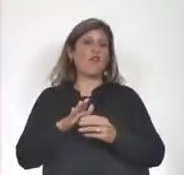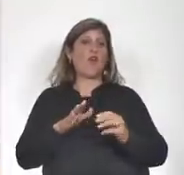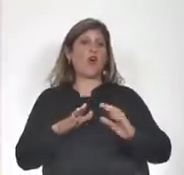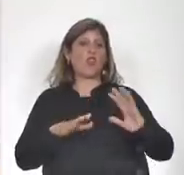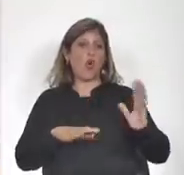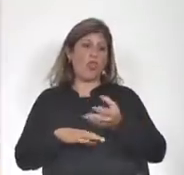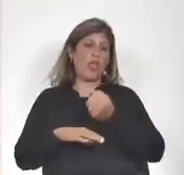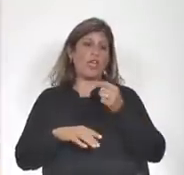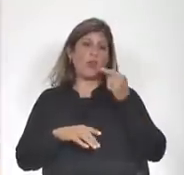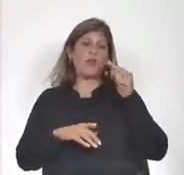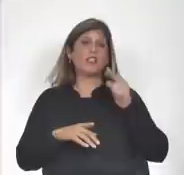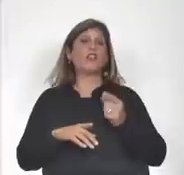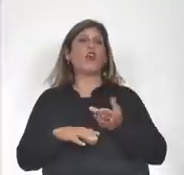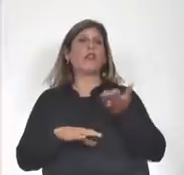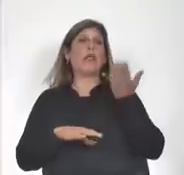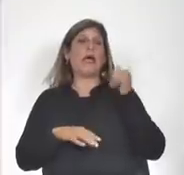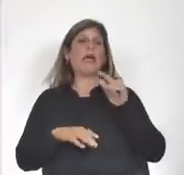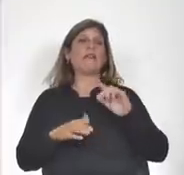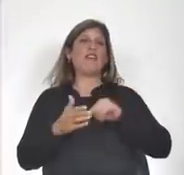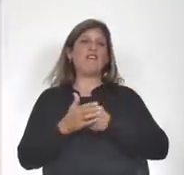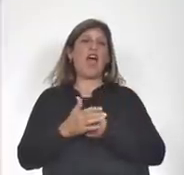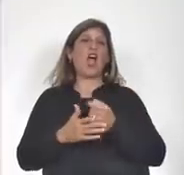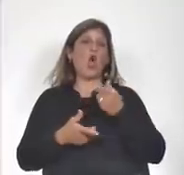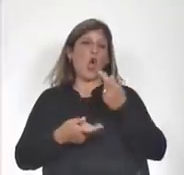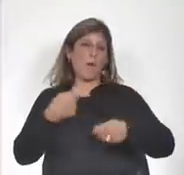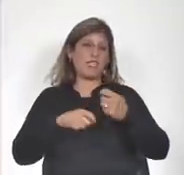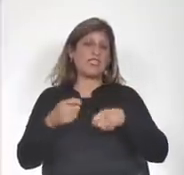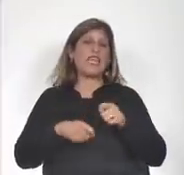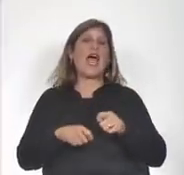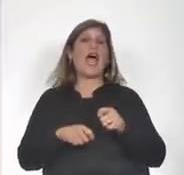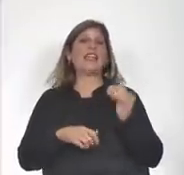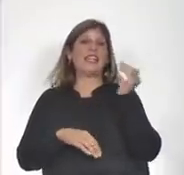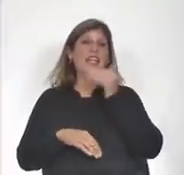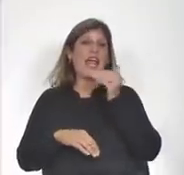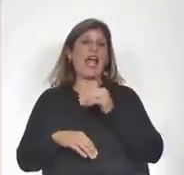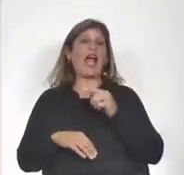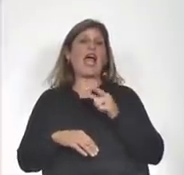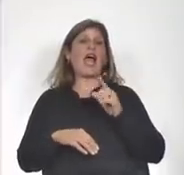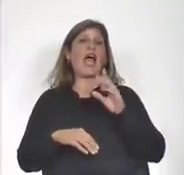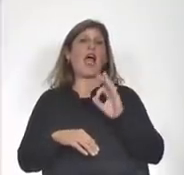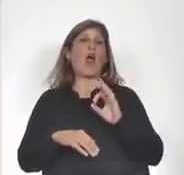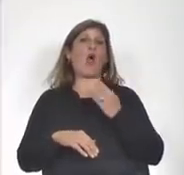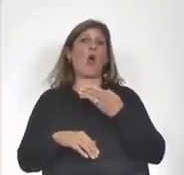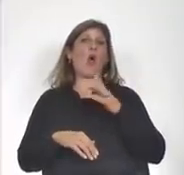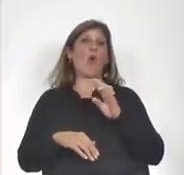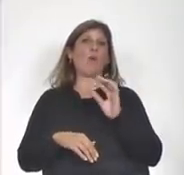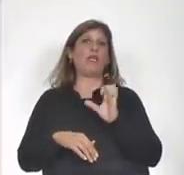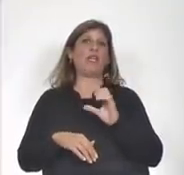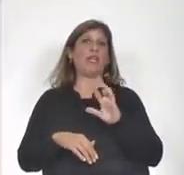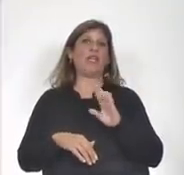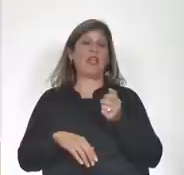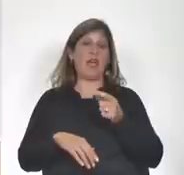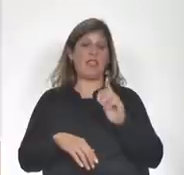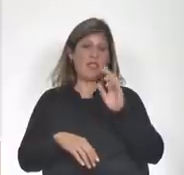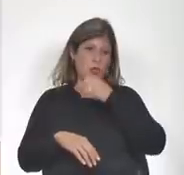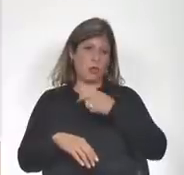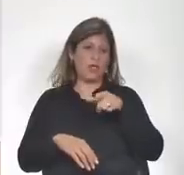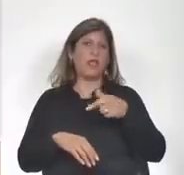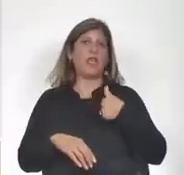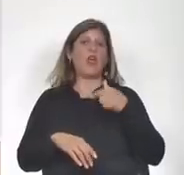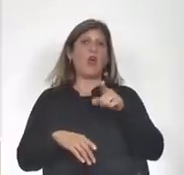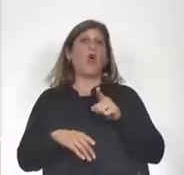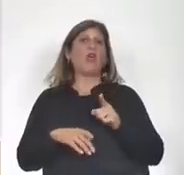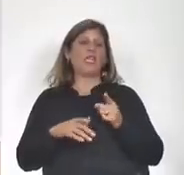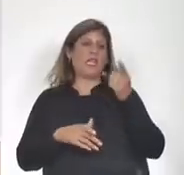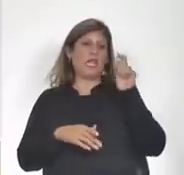de los ex bancos comercial, la caja obrera y de Montevideo, y la subasta de parte de las carteras del